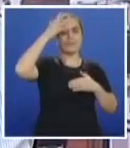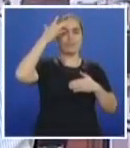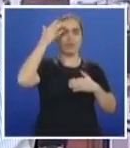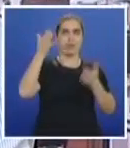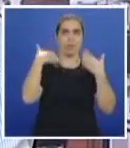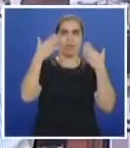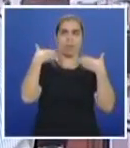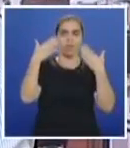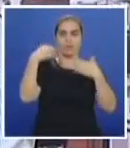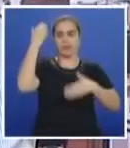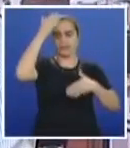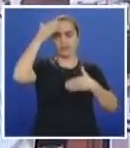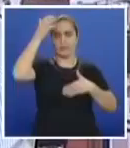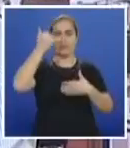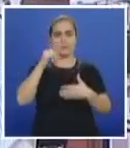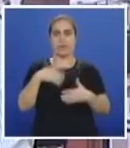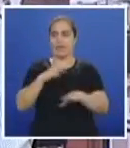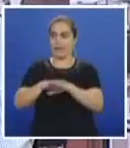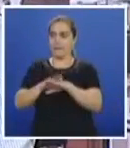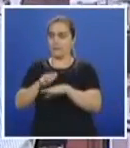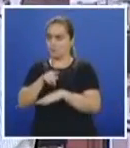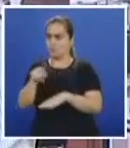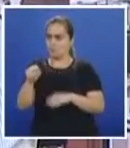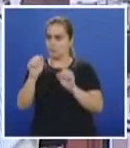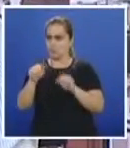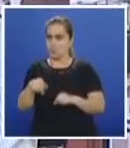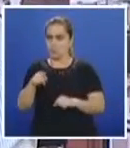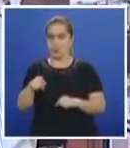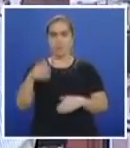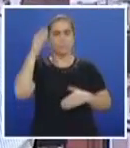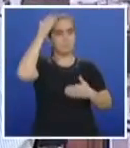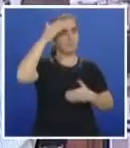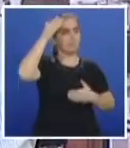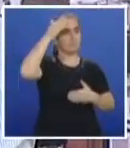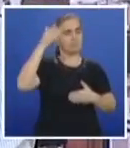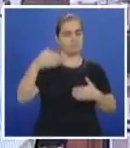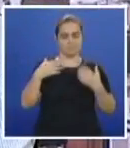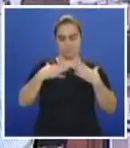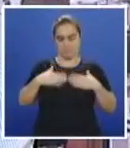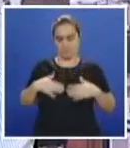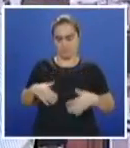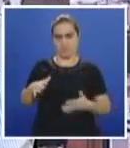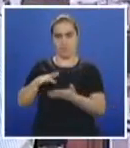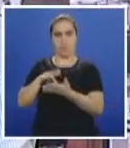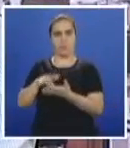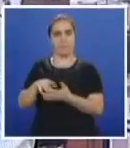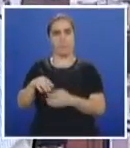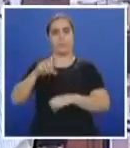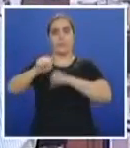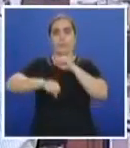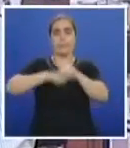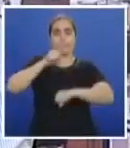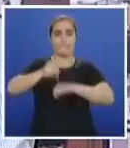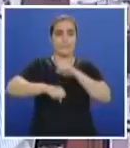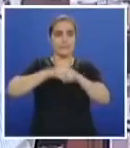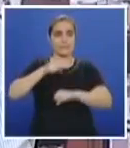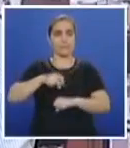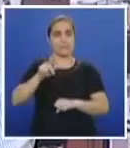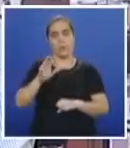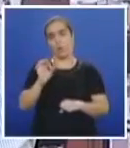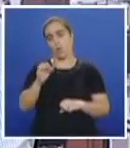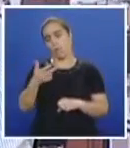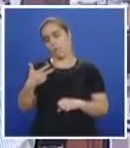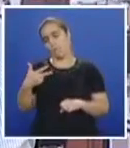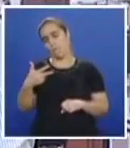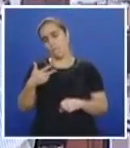mantener como incentivado al estudiante, mirando como las alternativas que pueden tomar. Si no es la bicicleta, puede ser el transporte público,